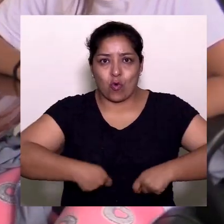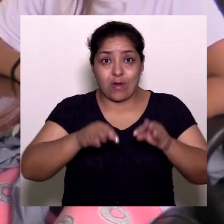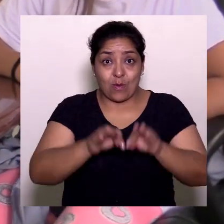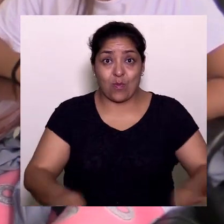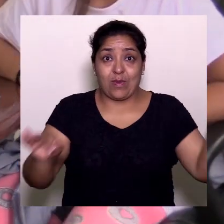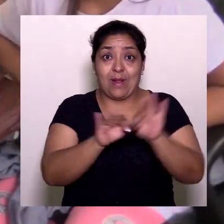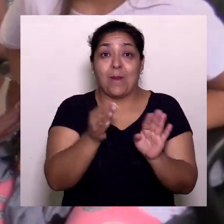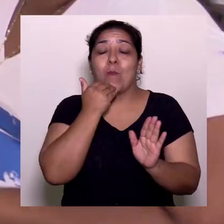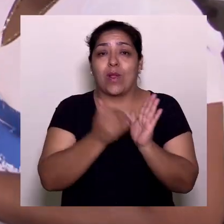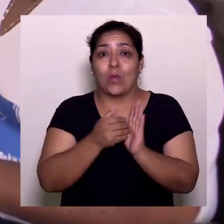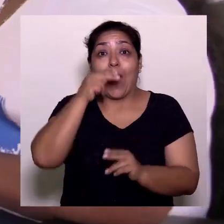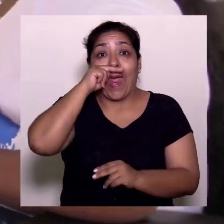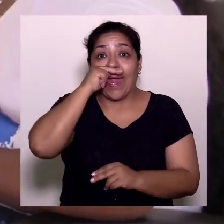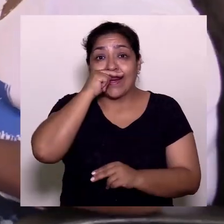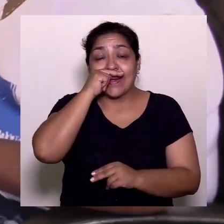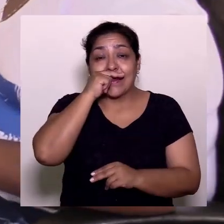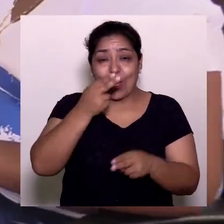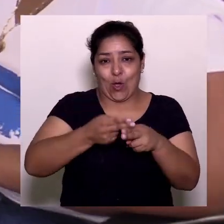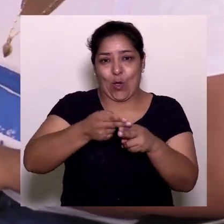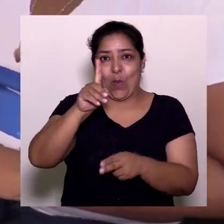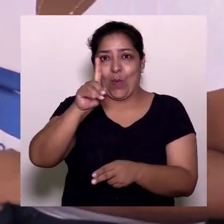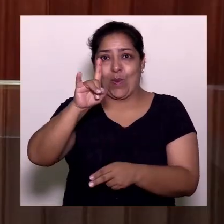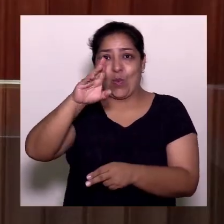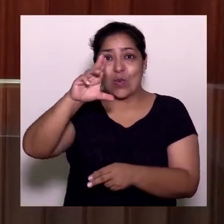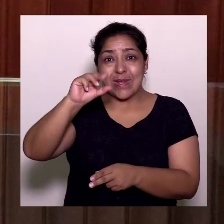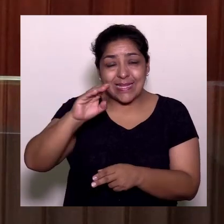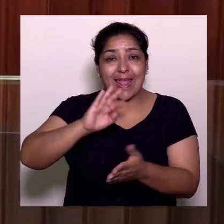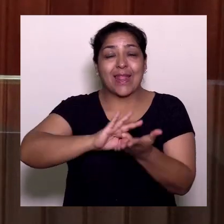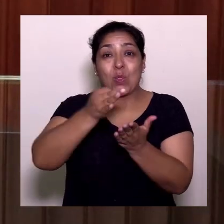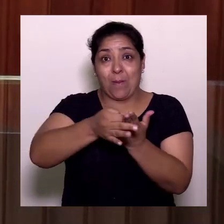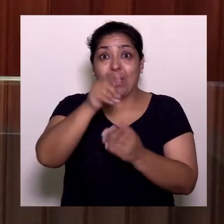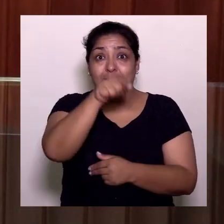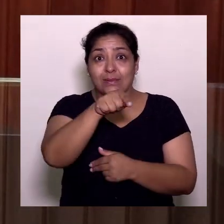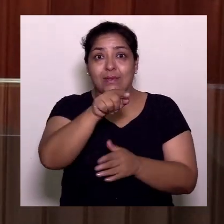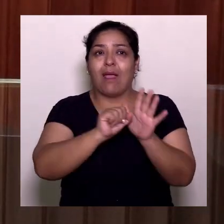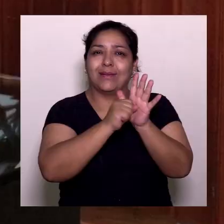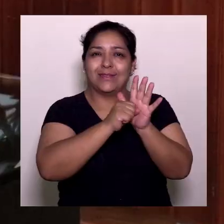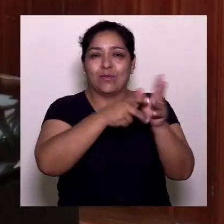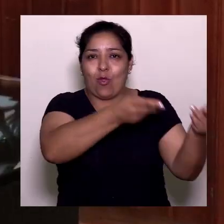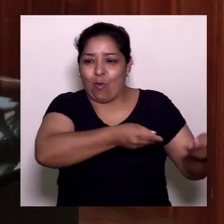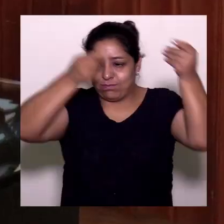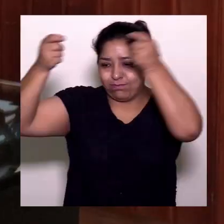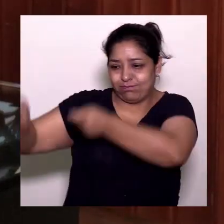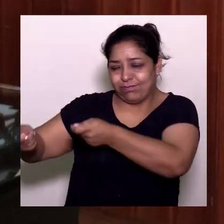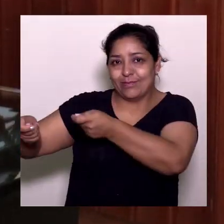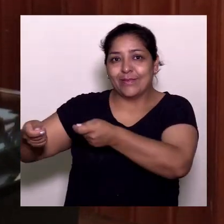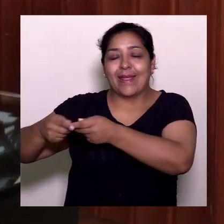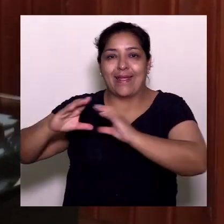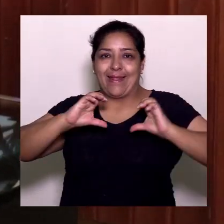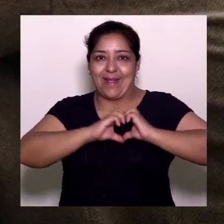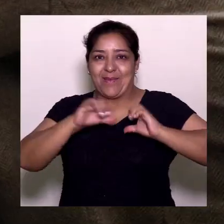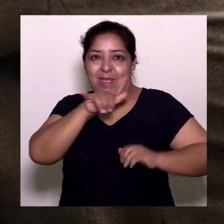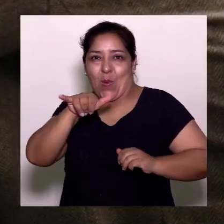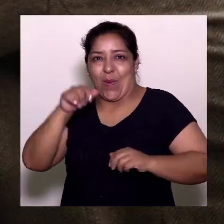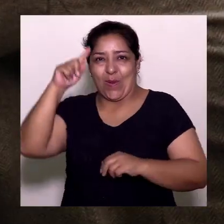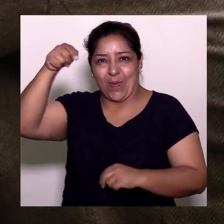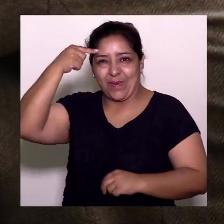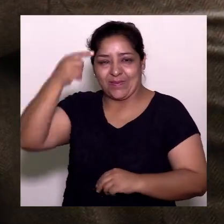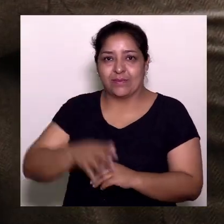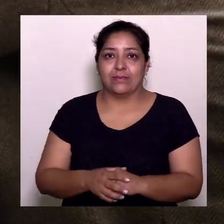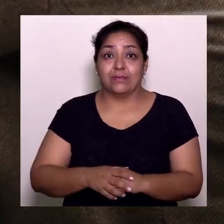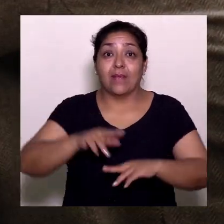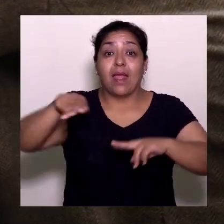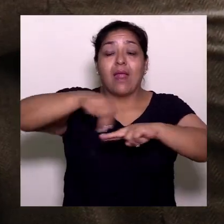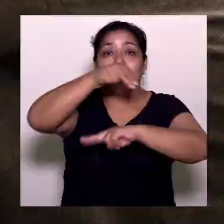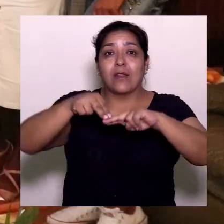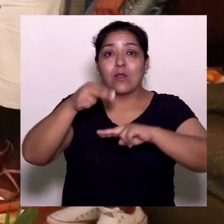importantes en la sociedad. Por ejemplo, la tumaqueña Dulce Gilén Campo, de forma simbólica, asumió el papel del gobernador